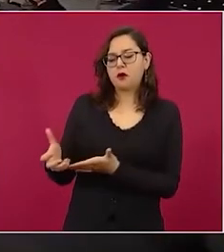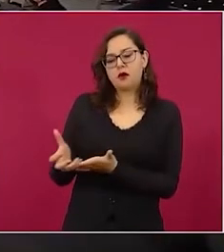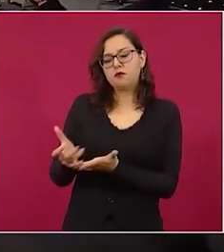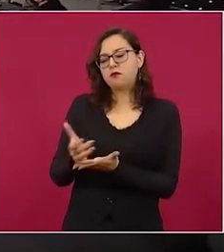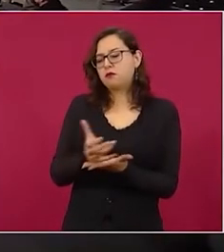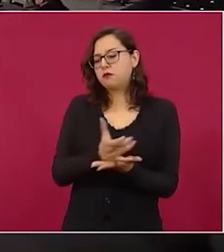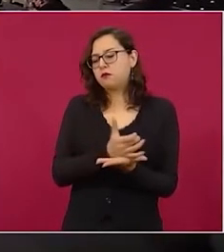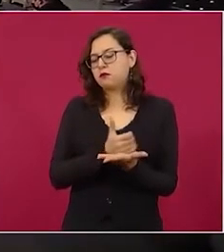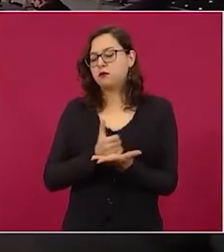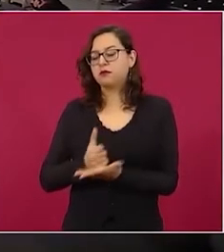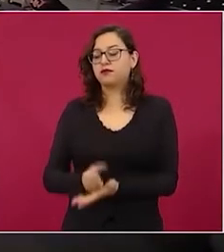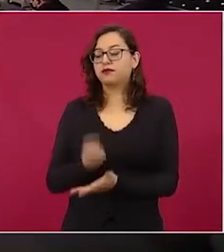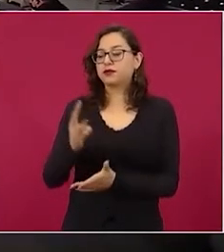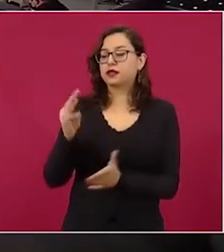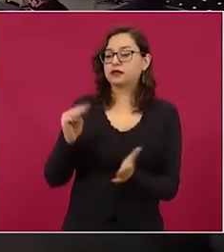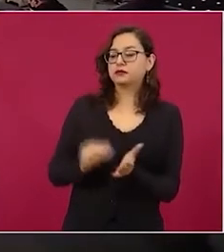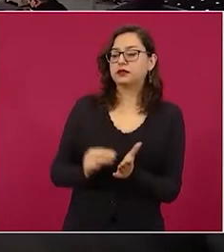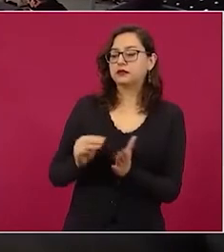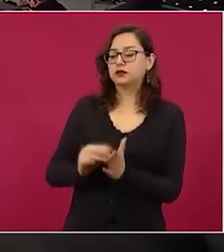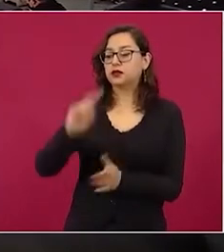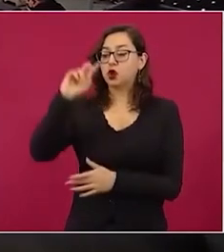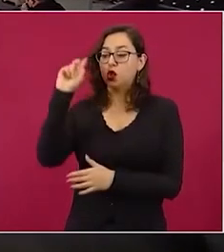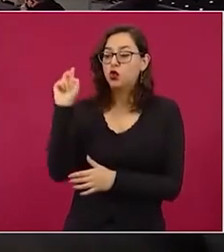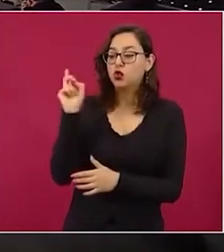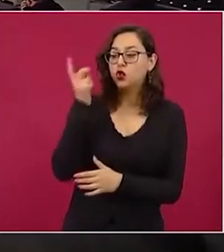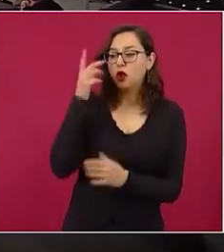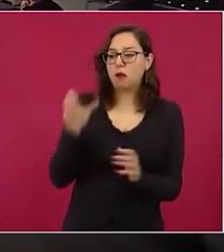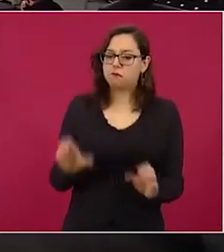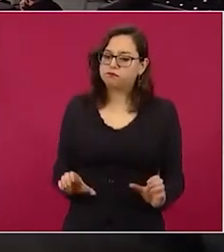3 mil millones de dólares.